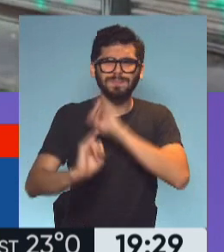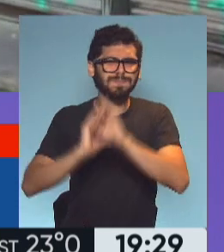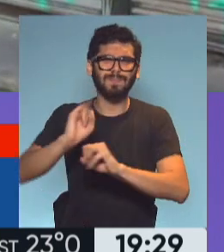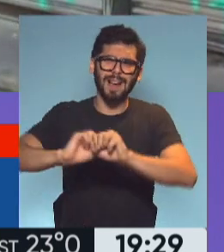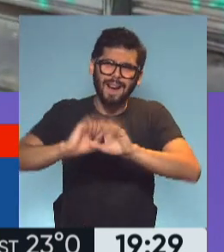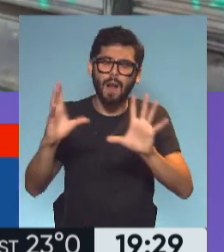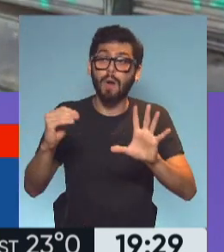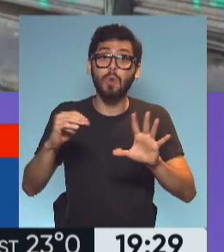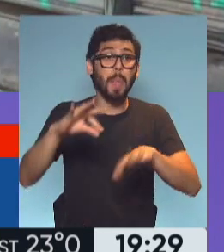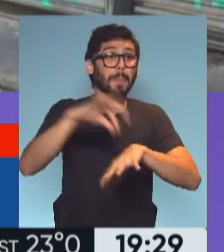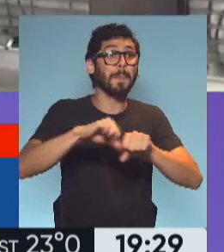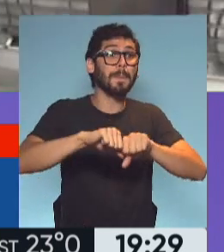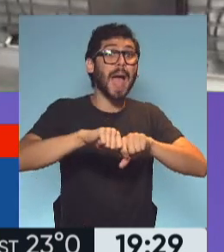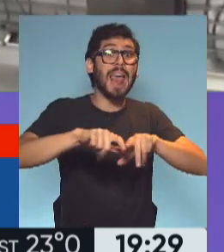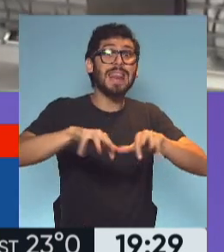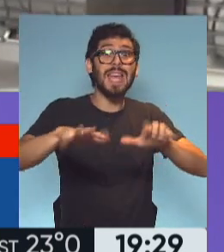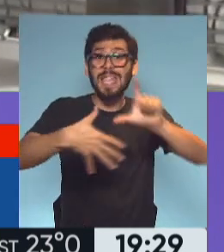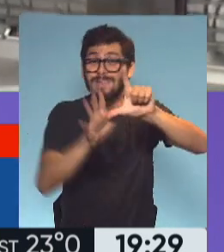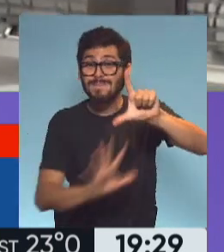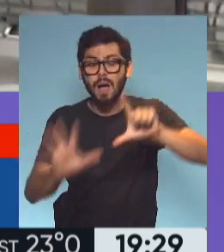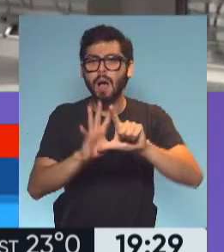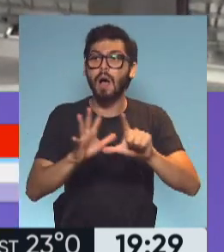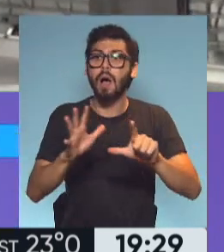impacto de la pandemia en nuestro continente.